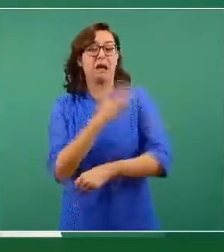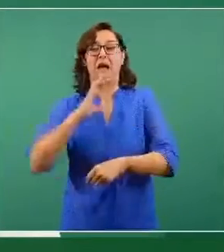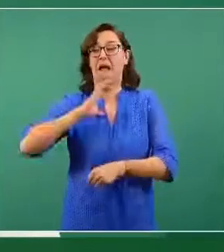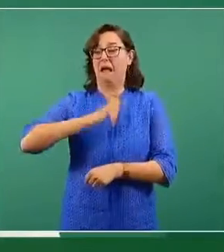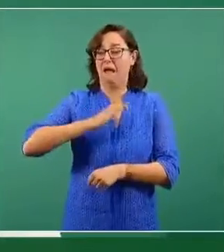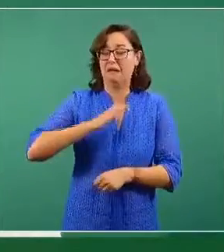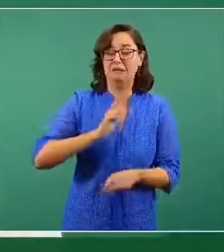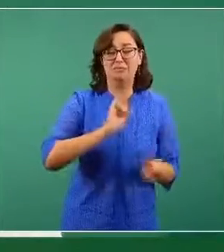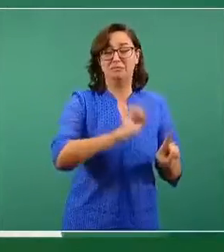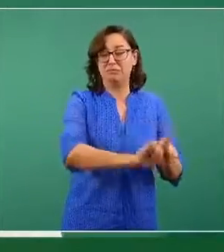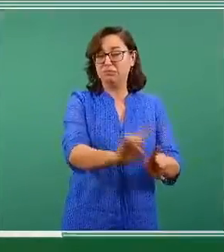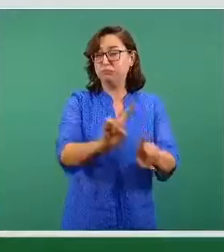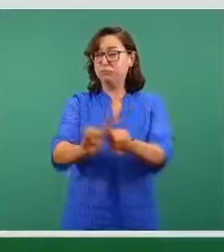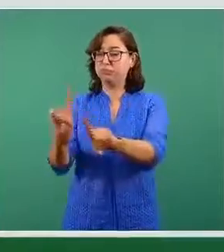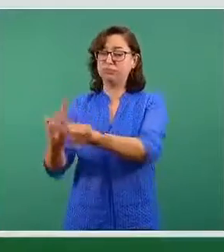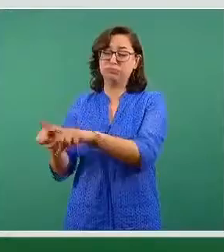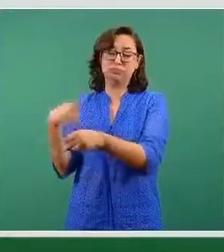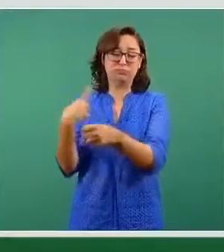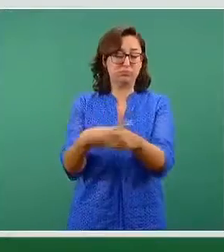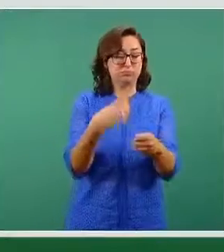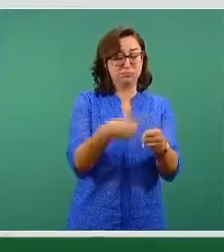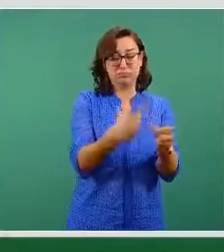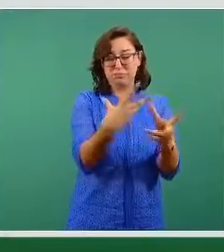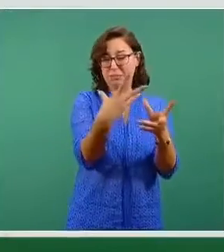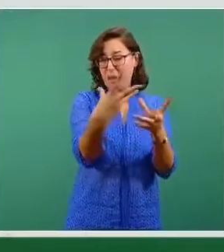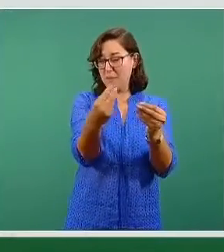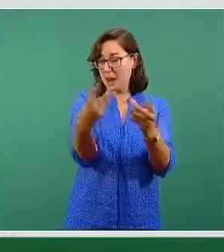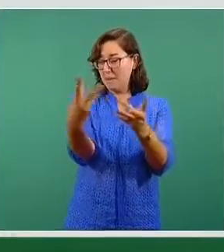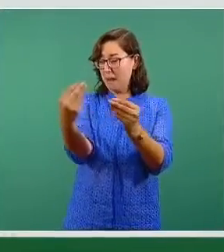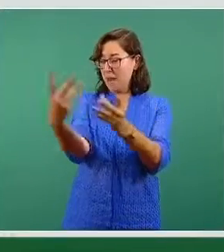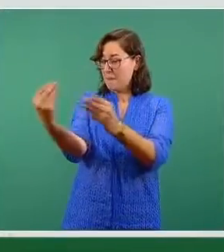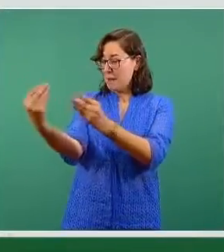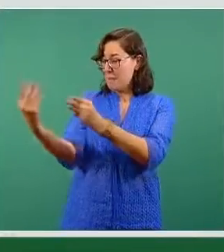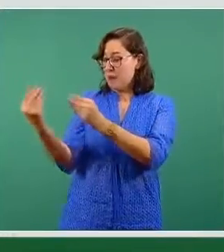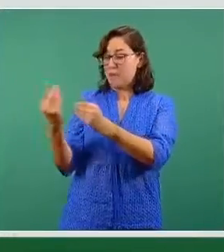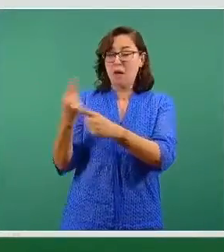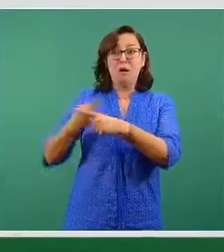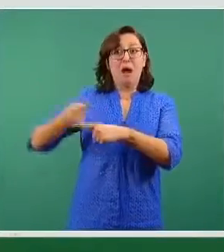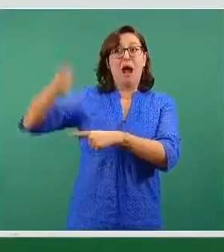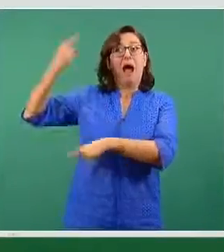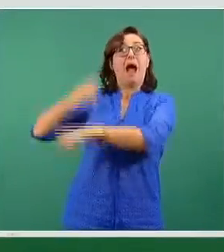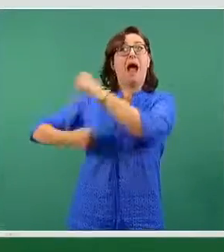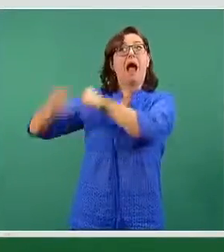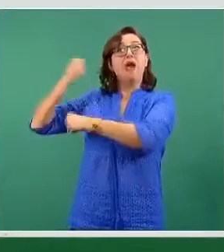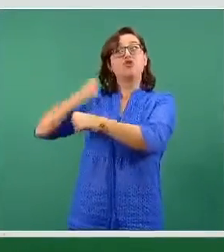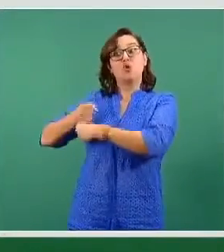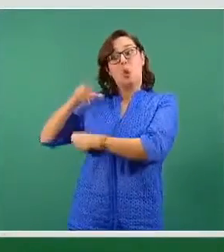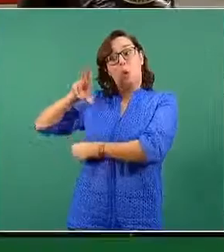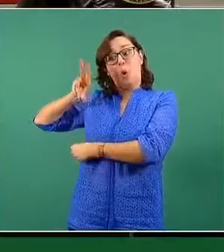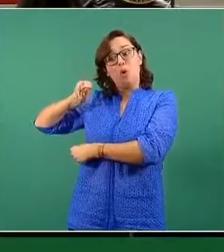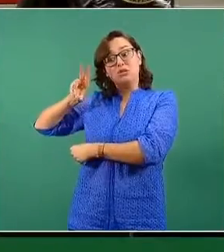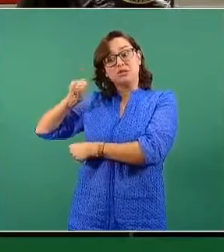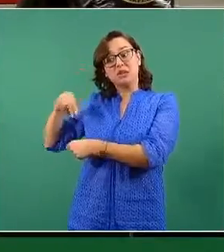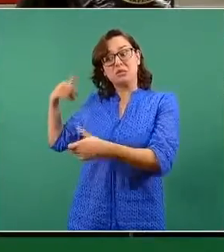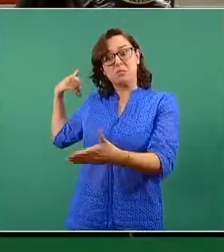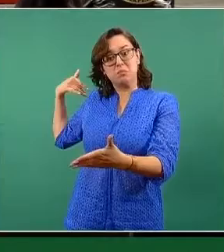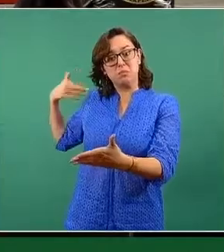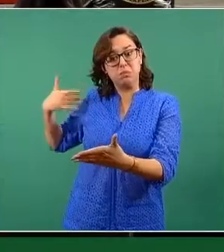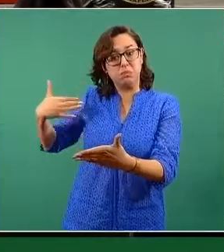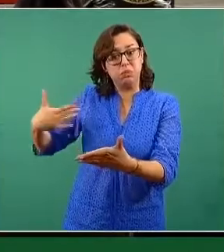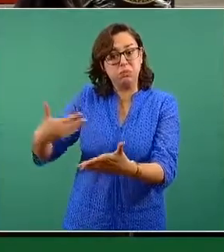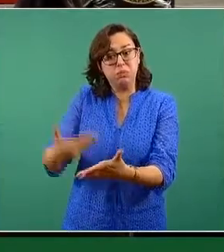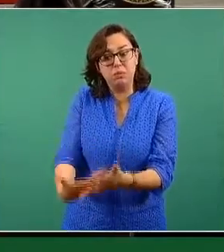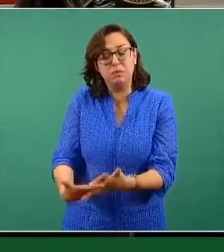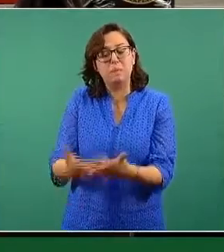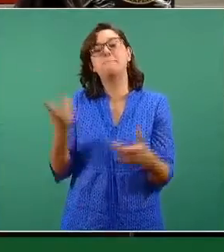tiene una causa directa, claramente identificada por la ciencia de manera muy consistente a lo largo de muchos años y que se llama